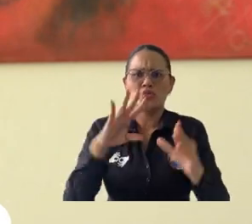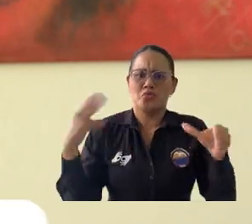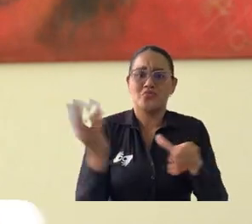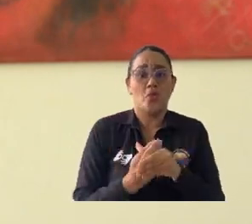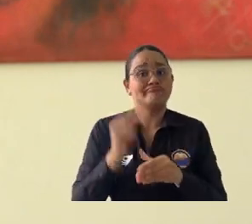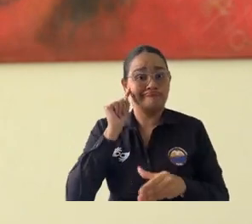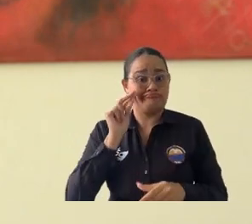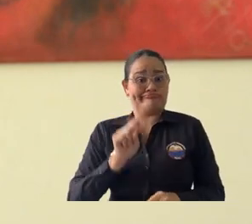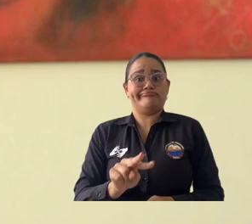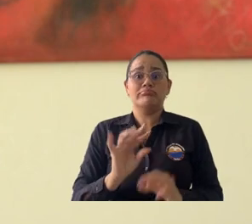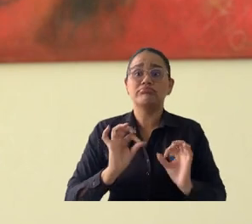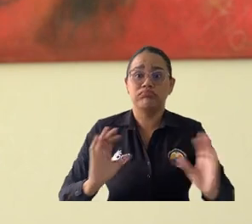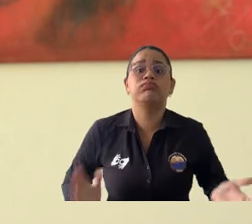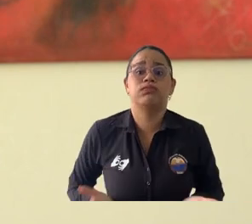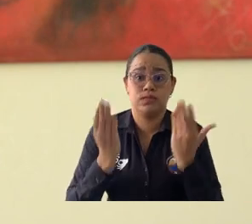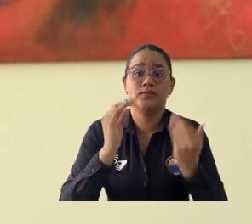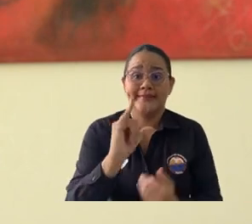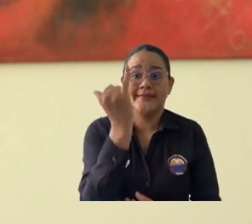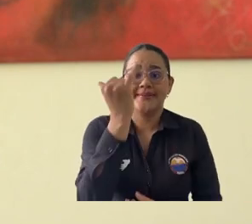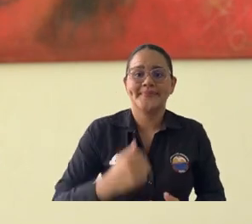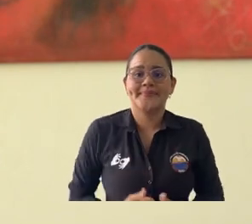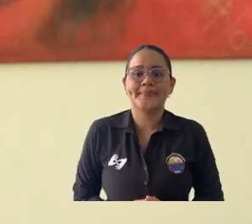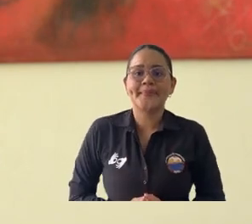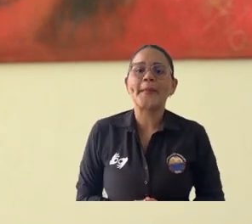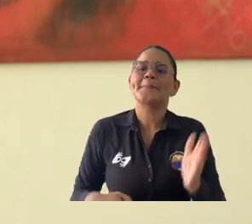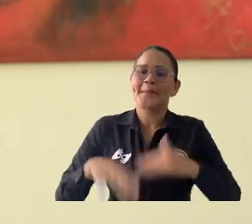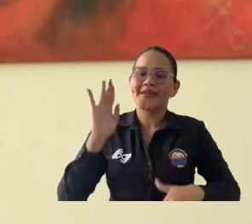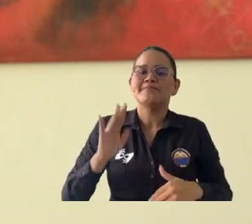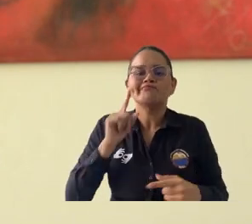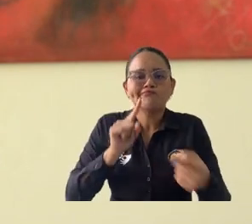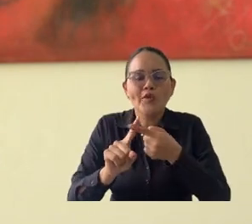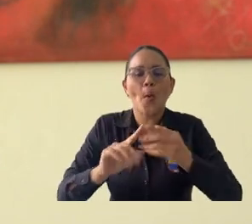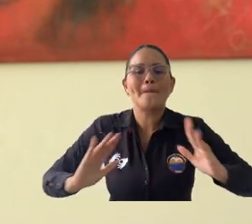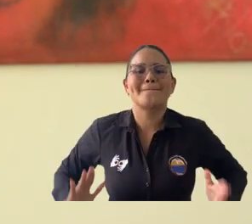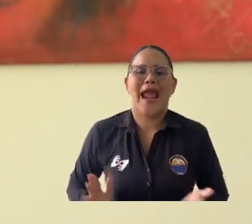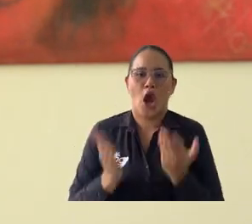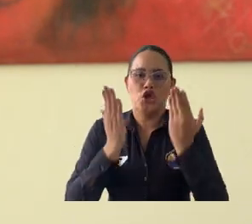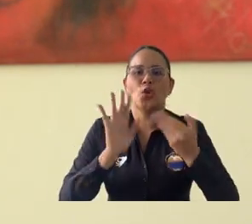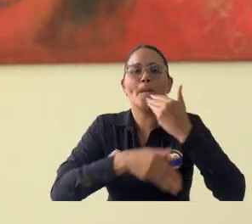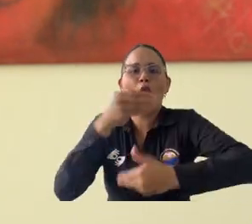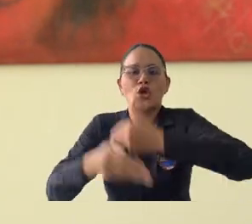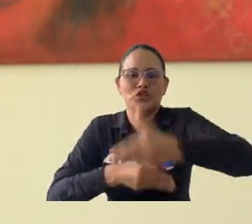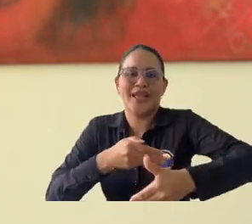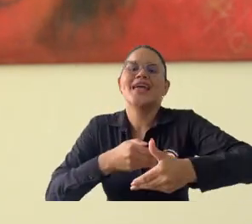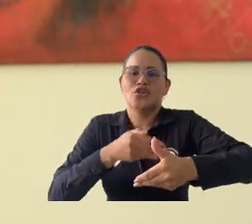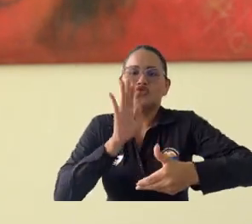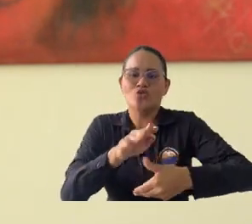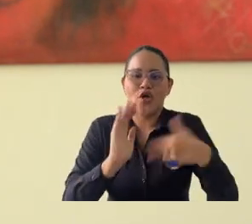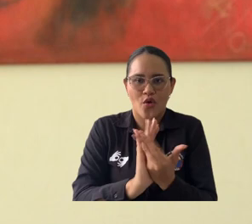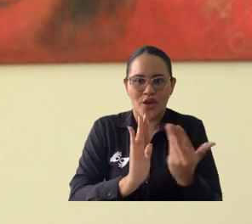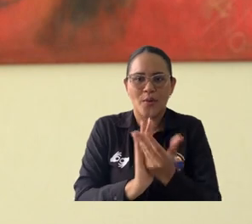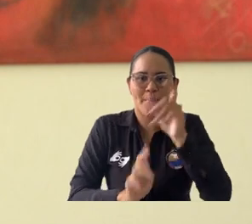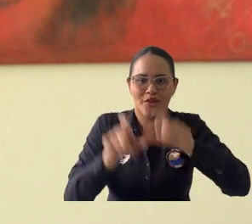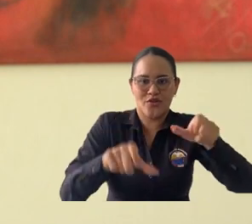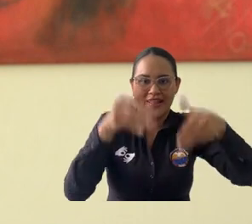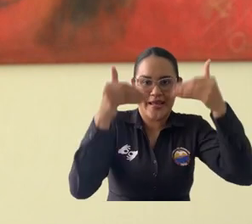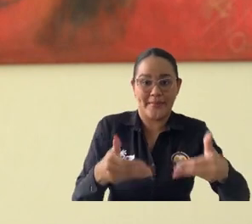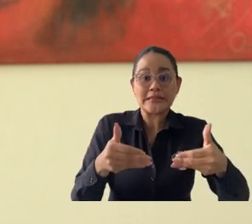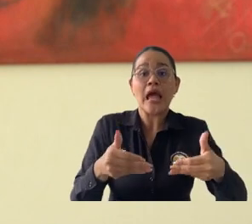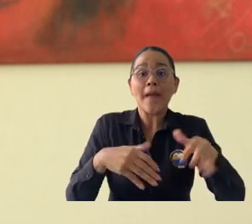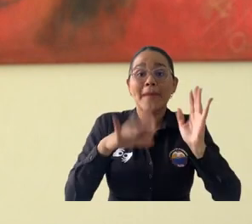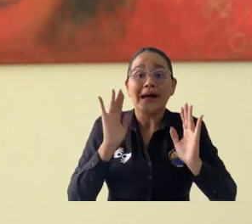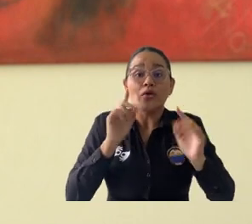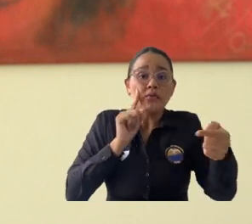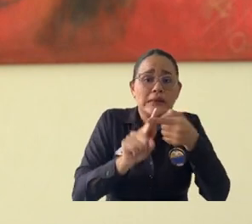maravilloso, tienen una política de inclusión, creo que han avanzado muchísimo. Vamos a mejorar los procesos de educación para las